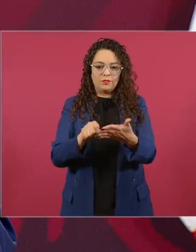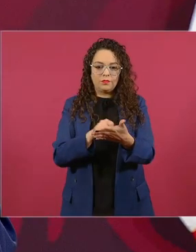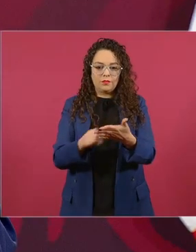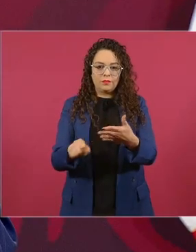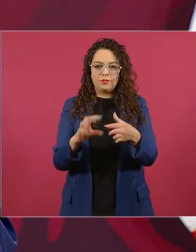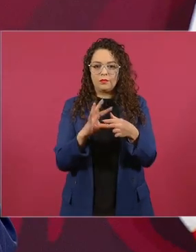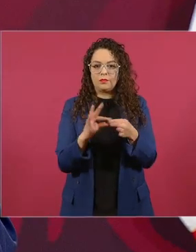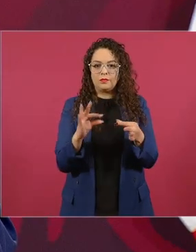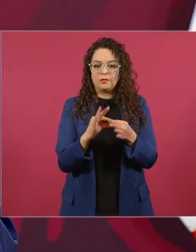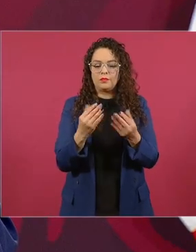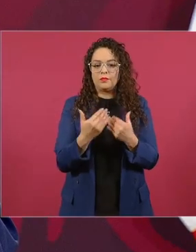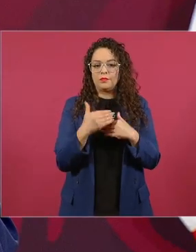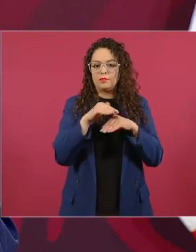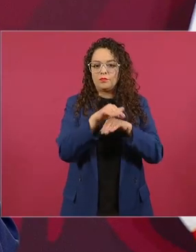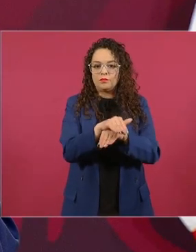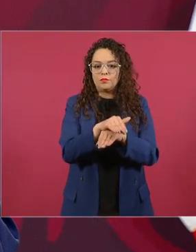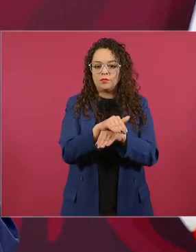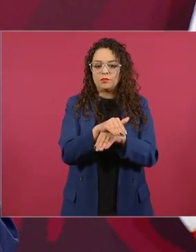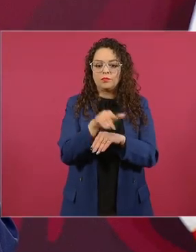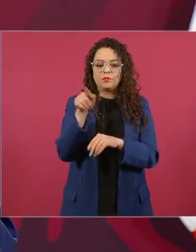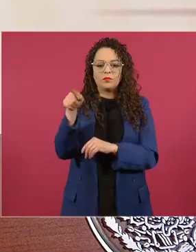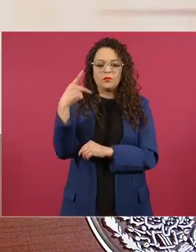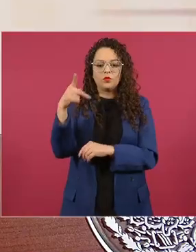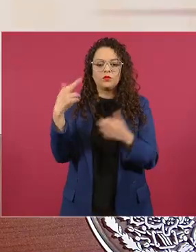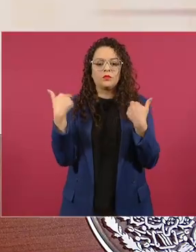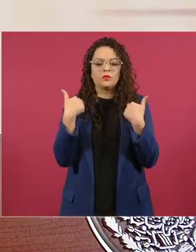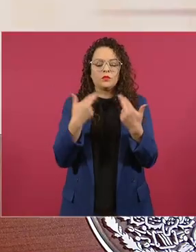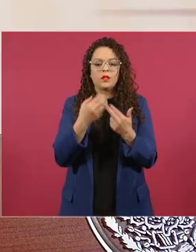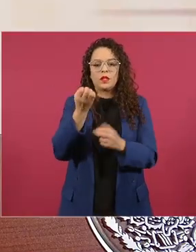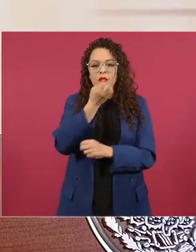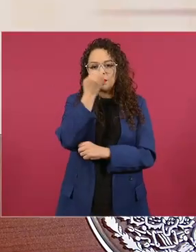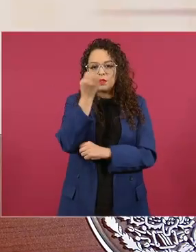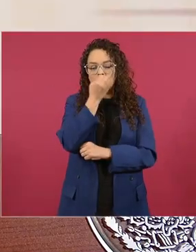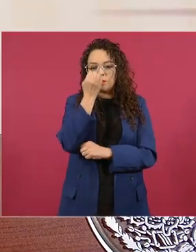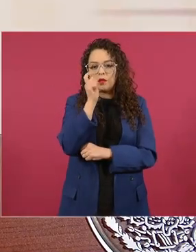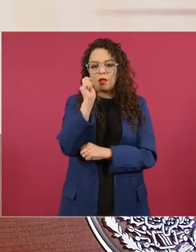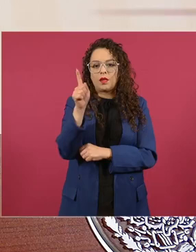de la Escuela Nacional Preparatoria